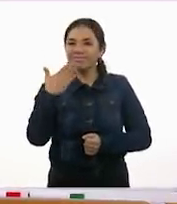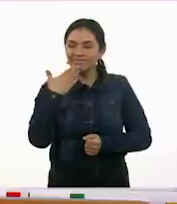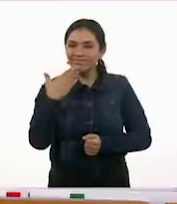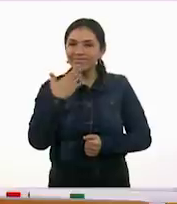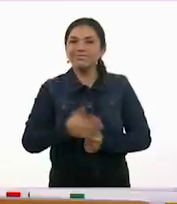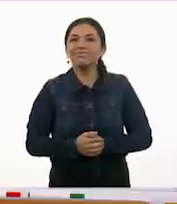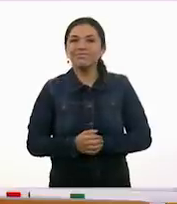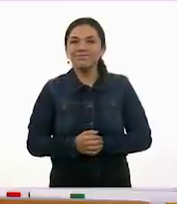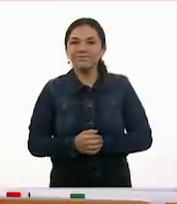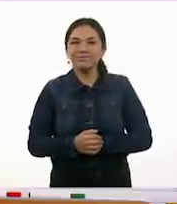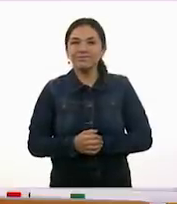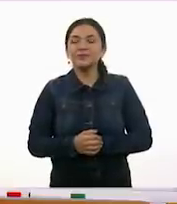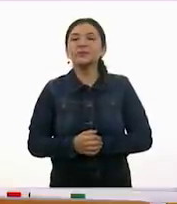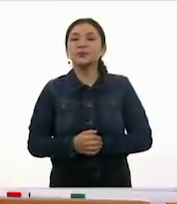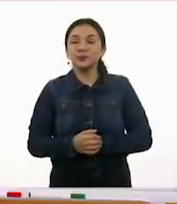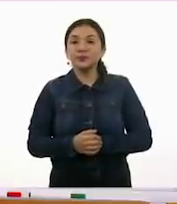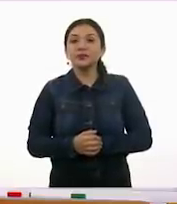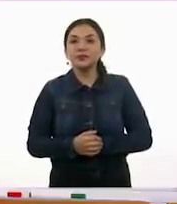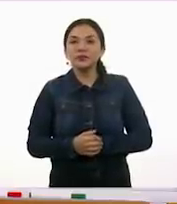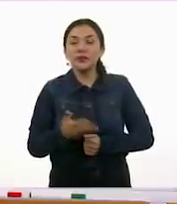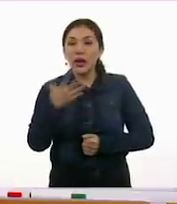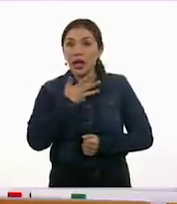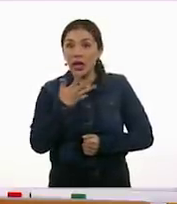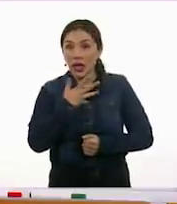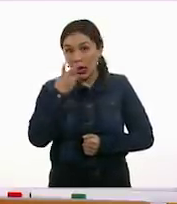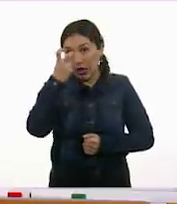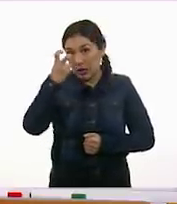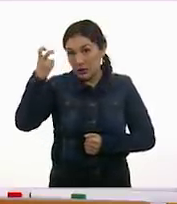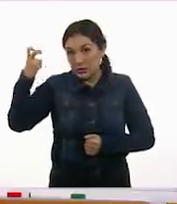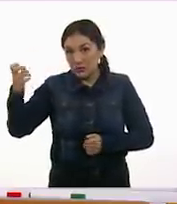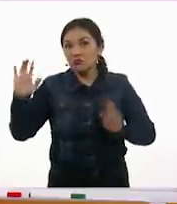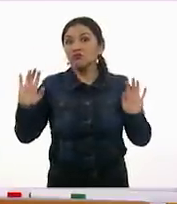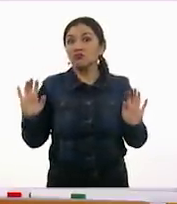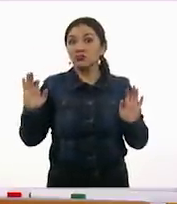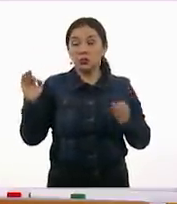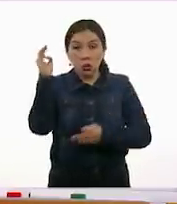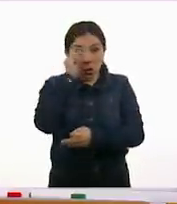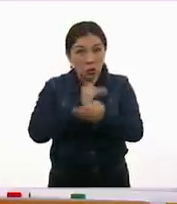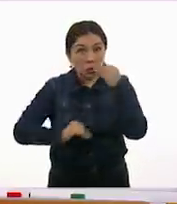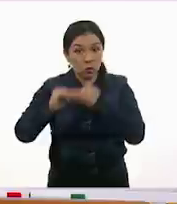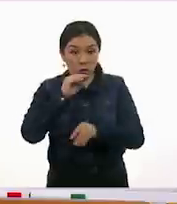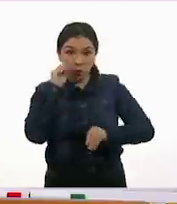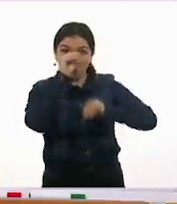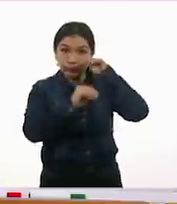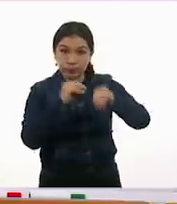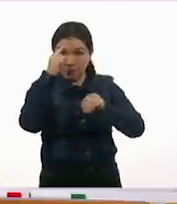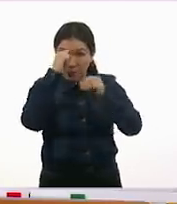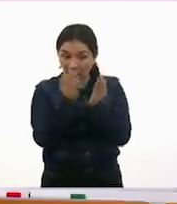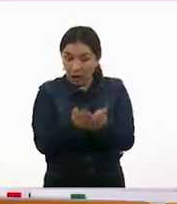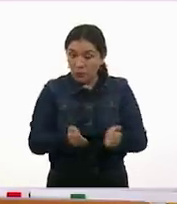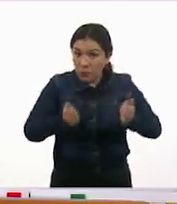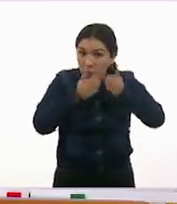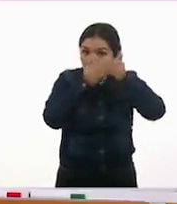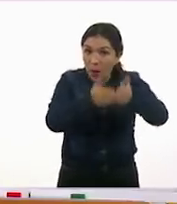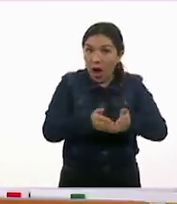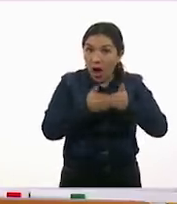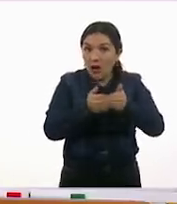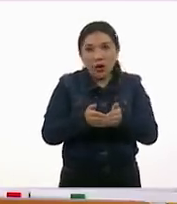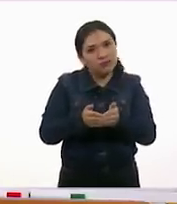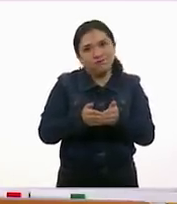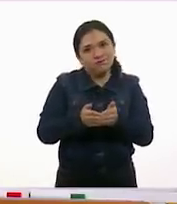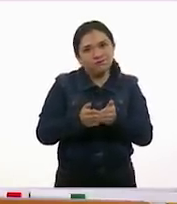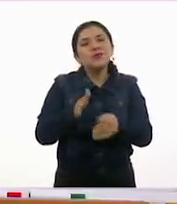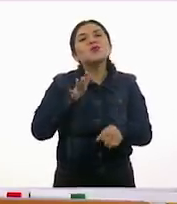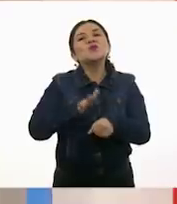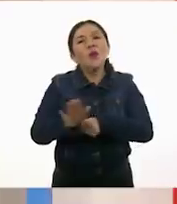también. Tenemos esas piezas, pero no creo que todas las ocupemos para hacer. ¿Cuáles serán las